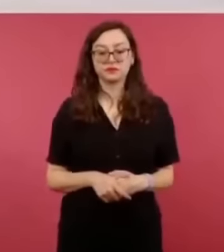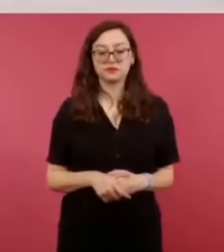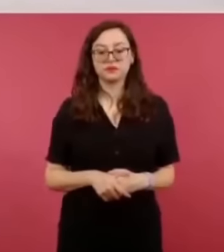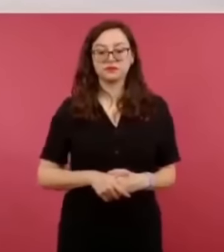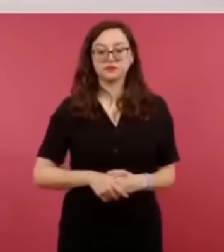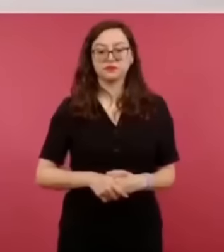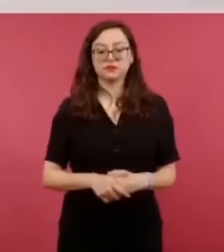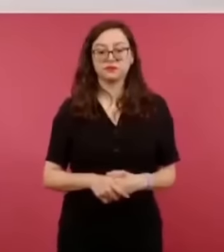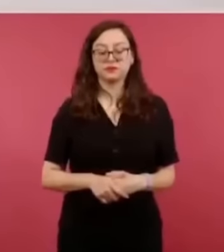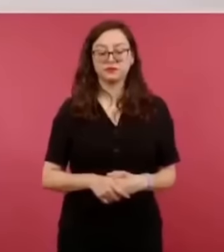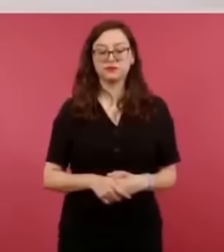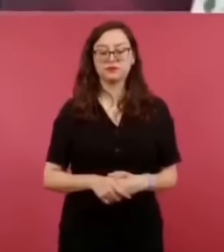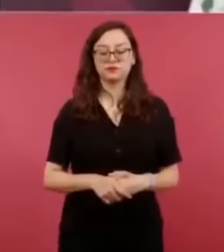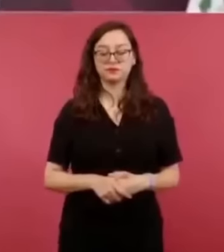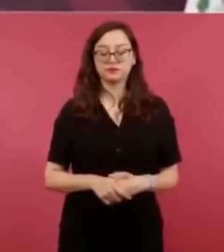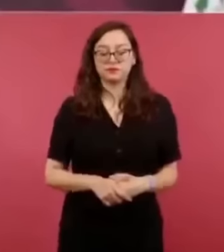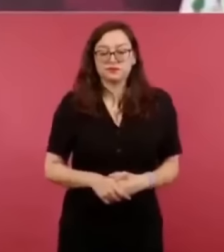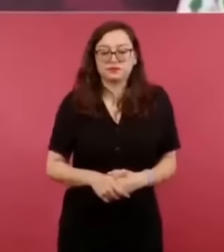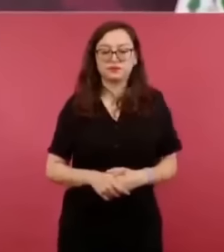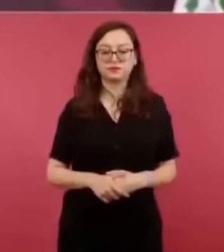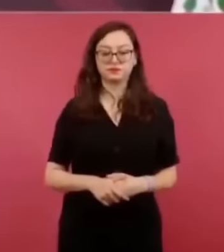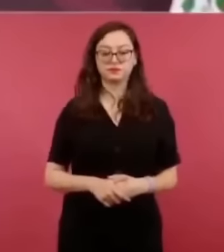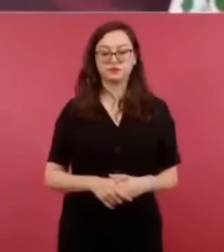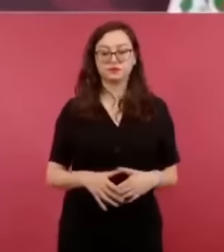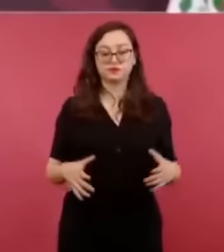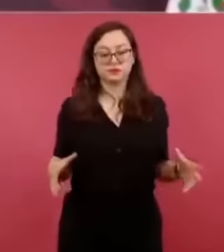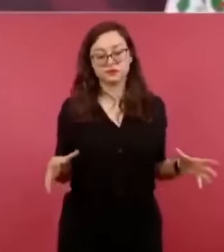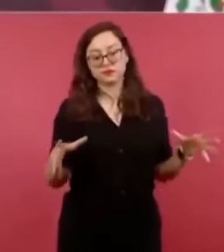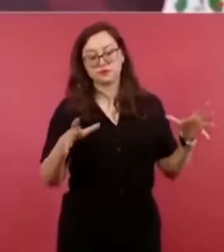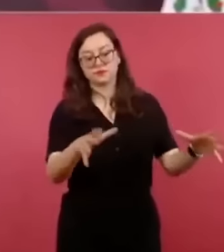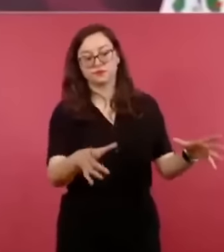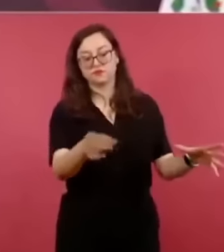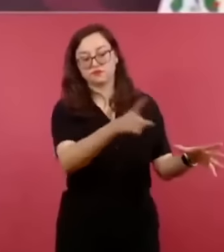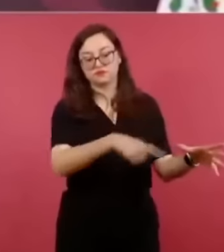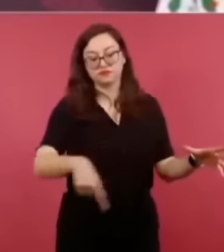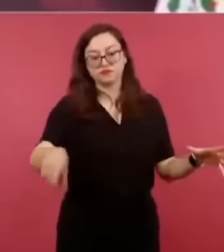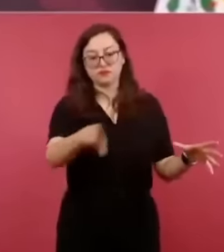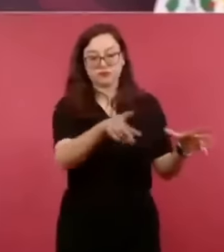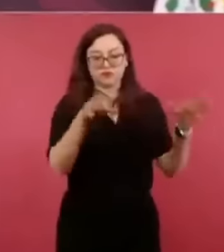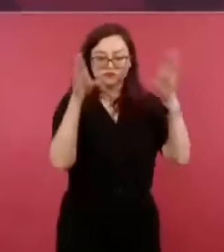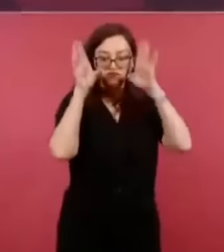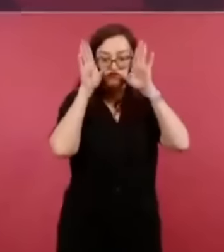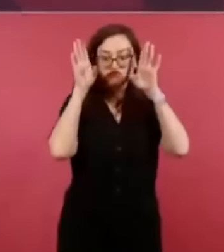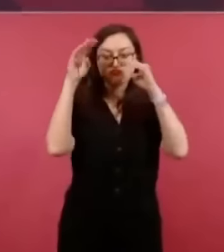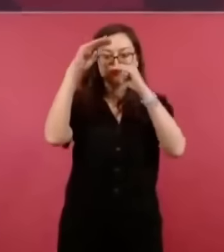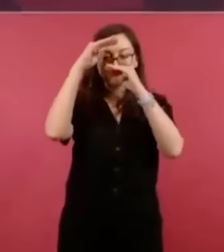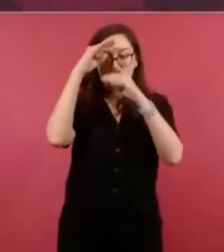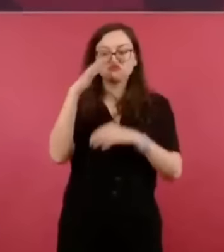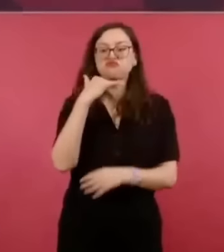normal la corrupción corrupción cuando se trata